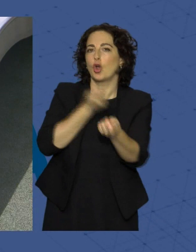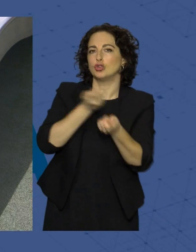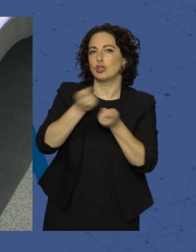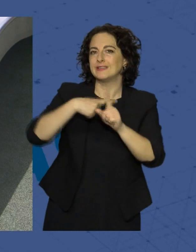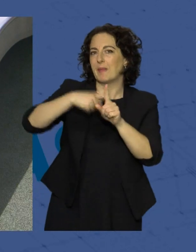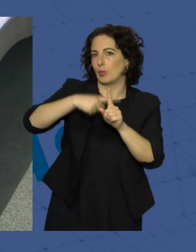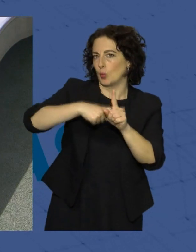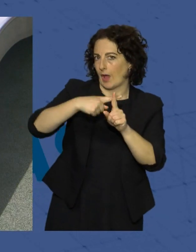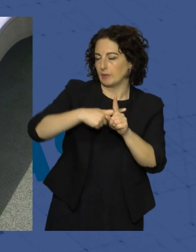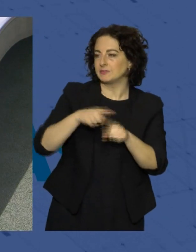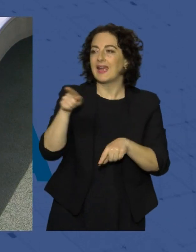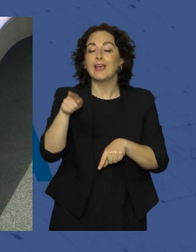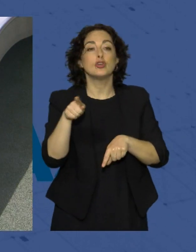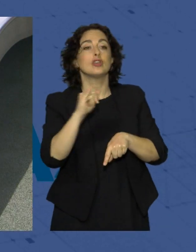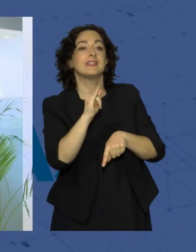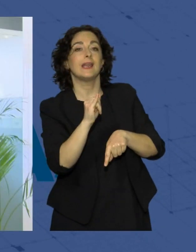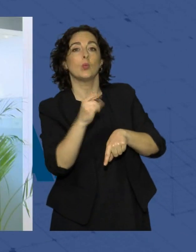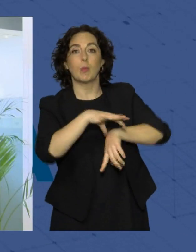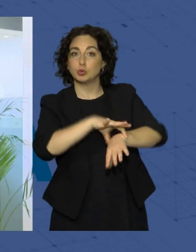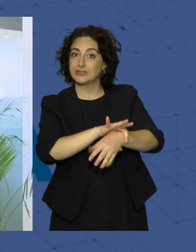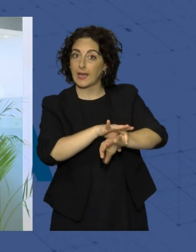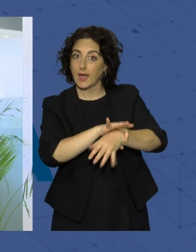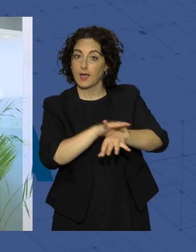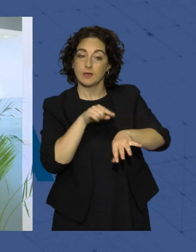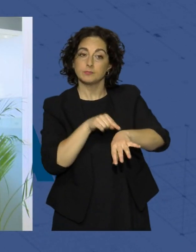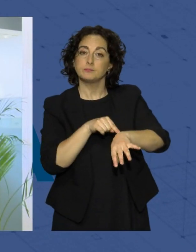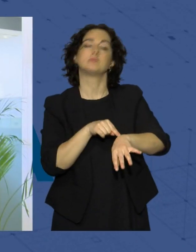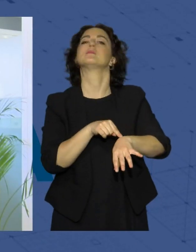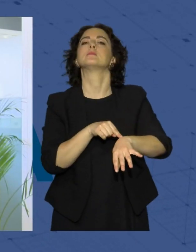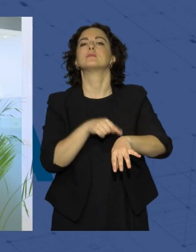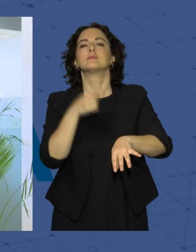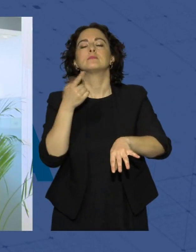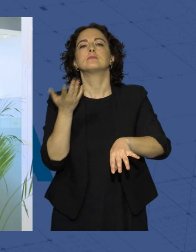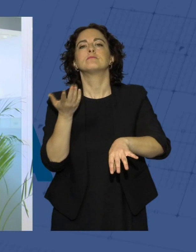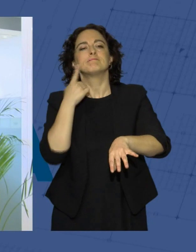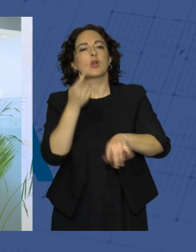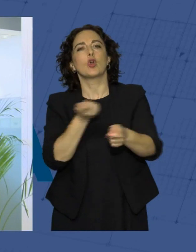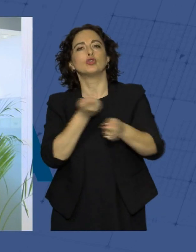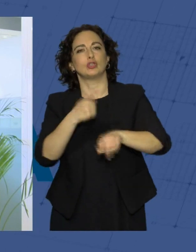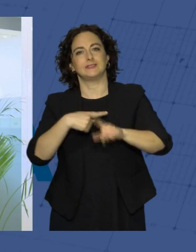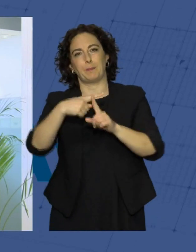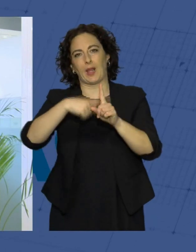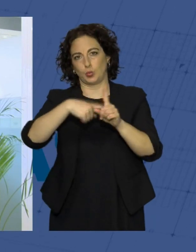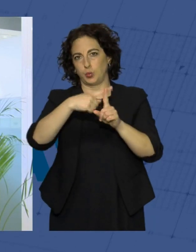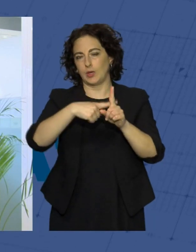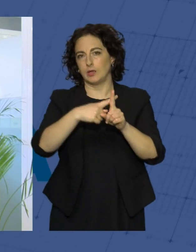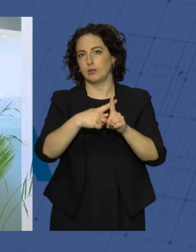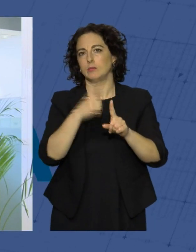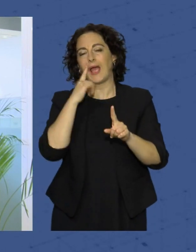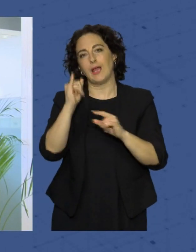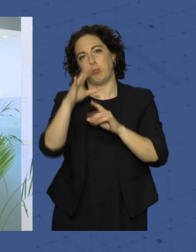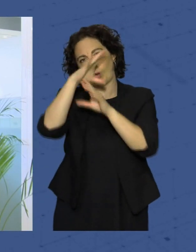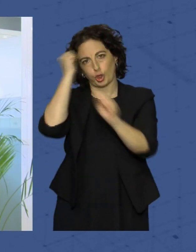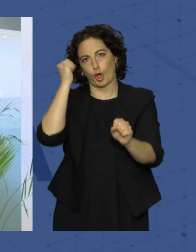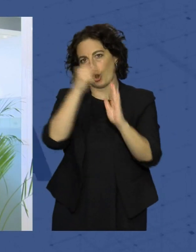temperatura. Ellos llevan una pulsera en la que se va controlando la temperatura y como tienen unos protocolos